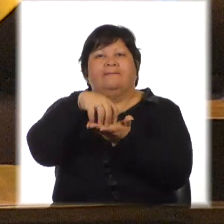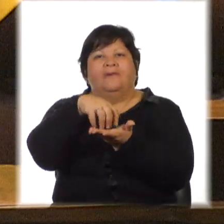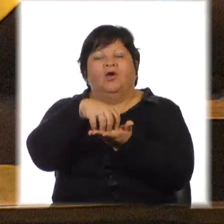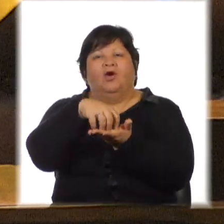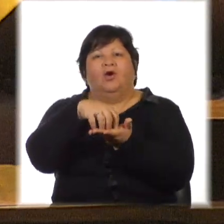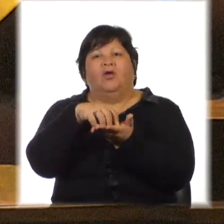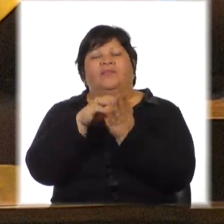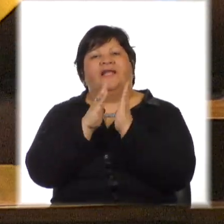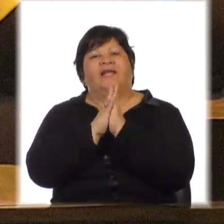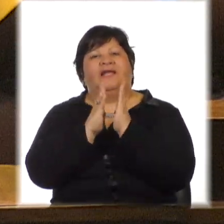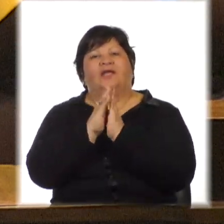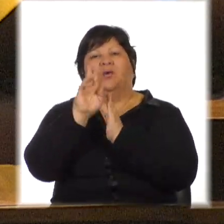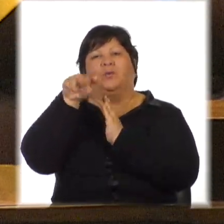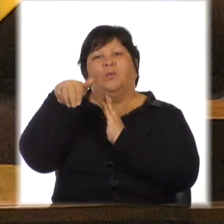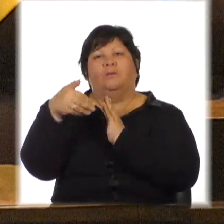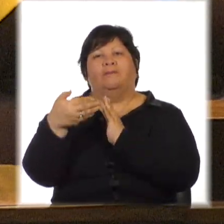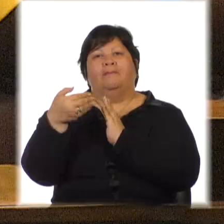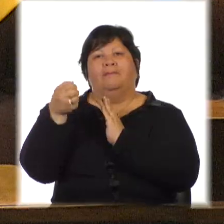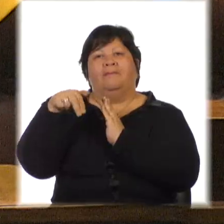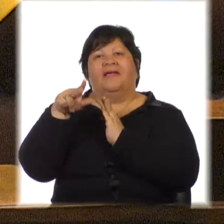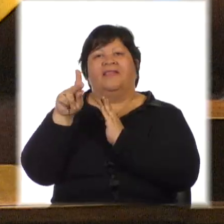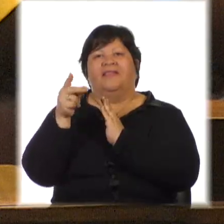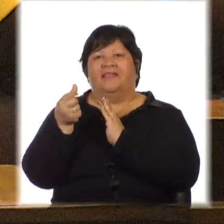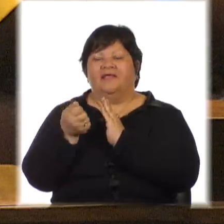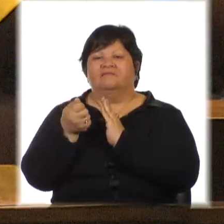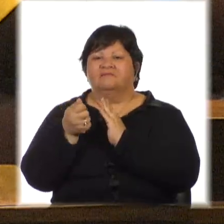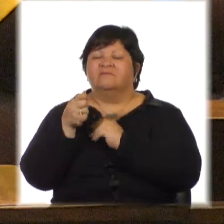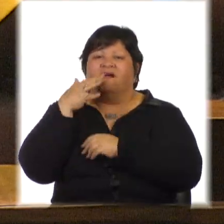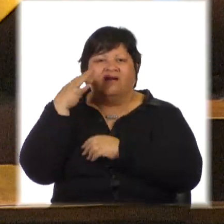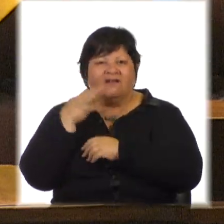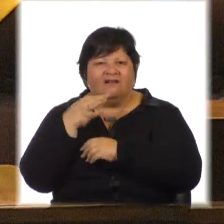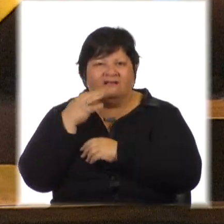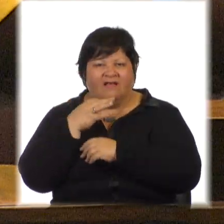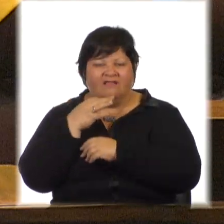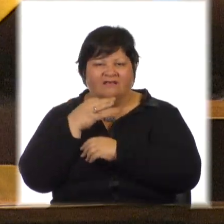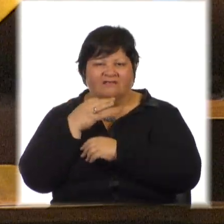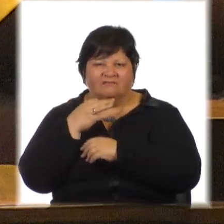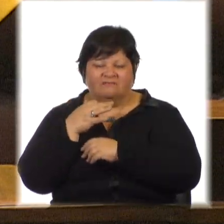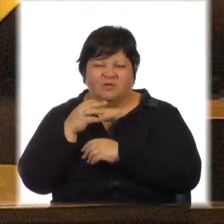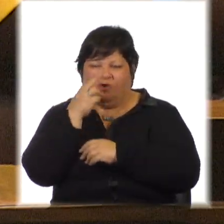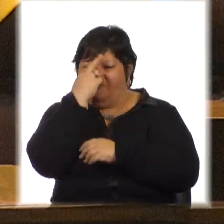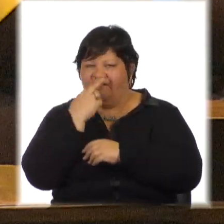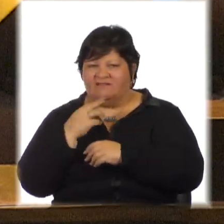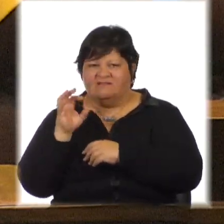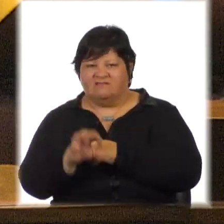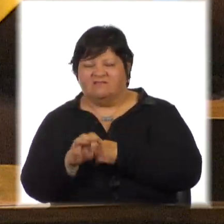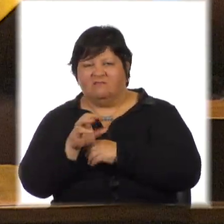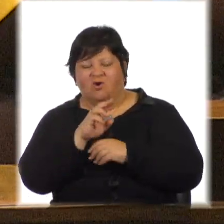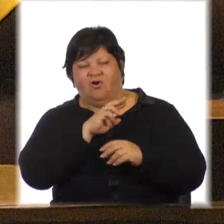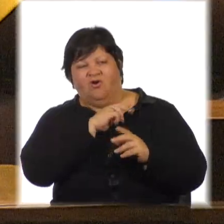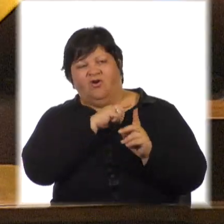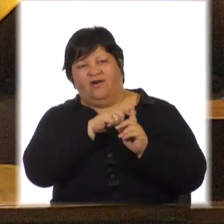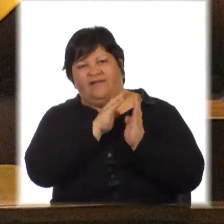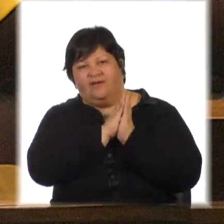Hay realidades que allí se sufren directamente o se ven muy de cerca, como el racismo religioso derivado del racismo